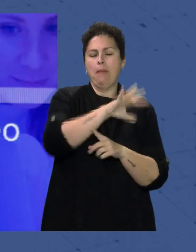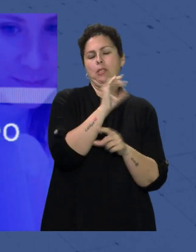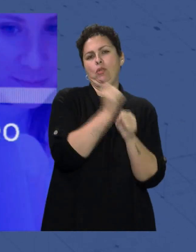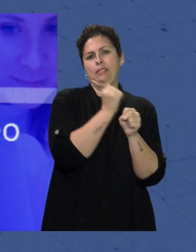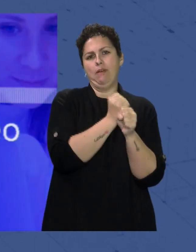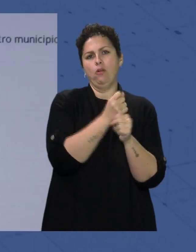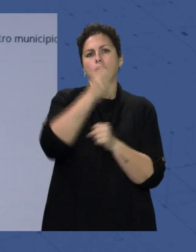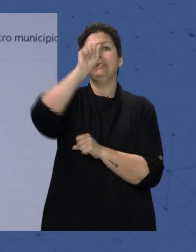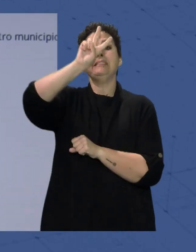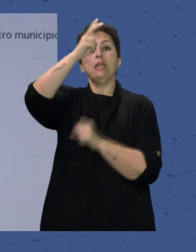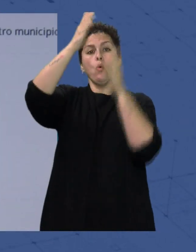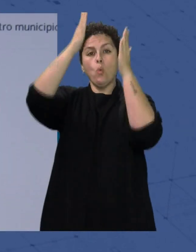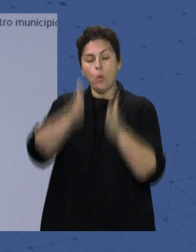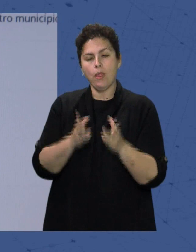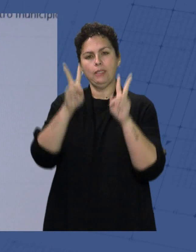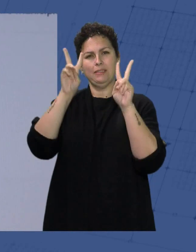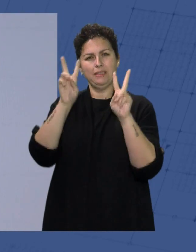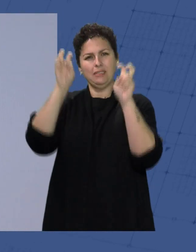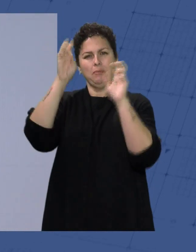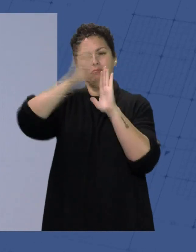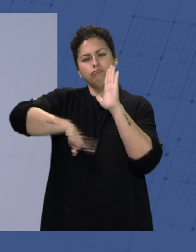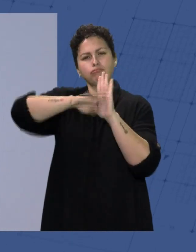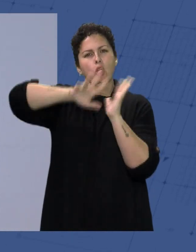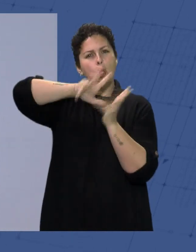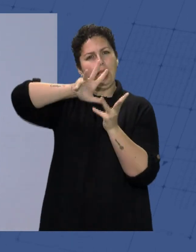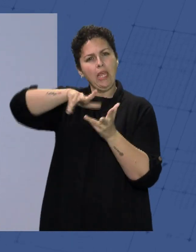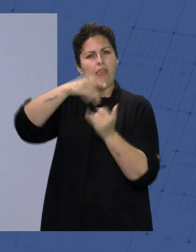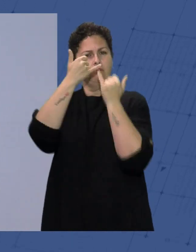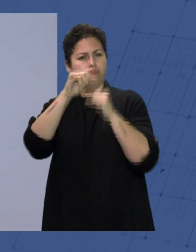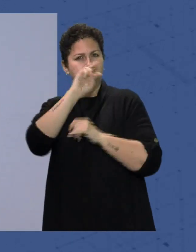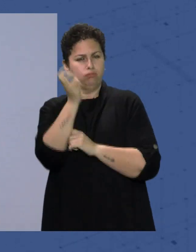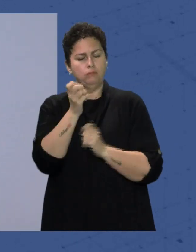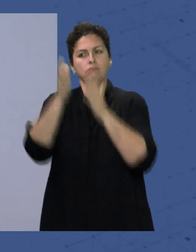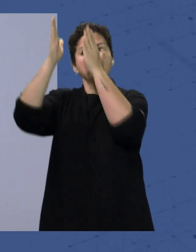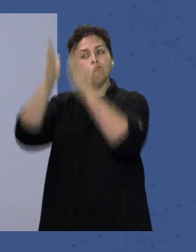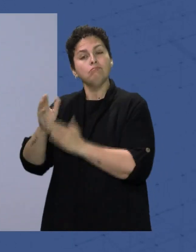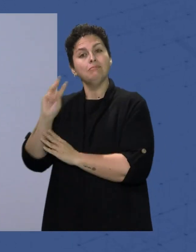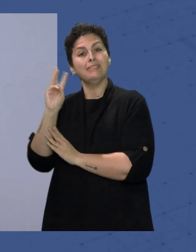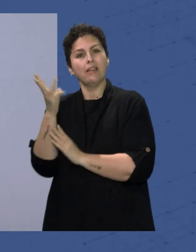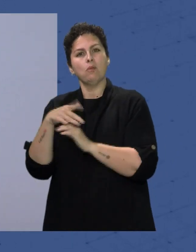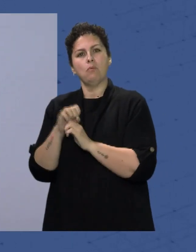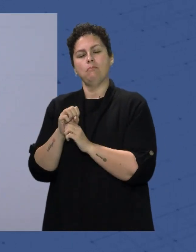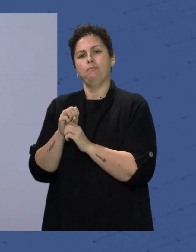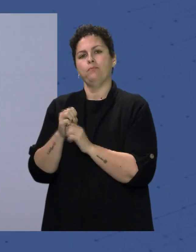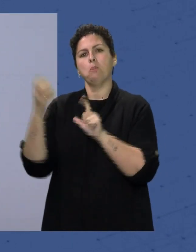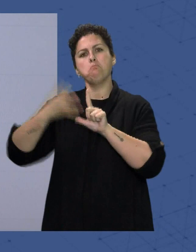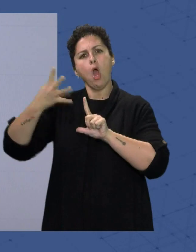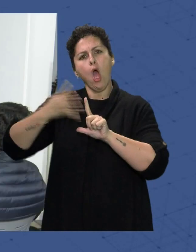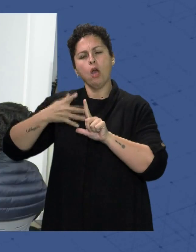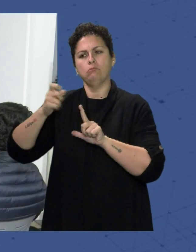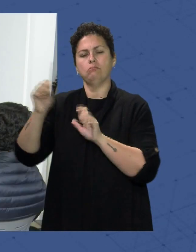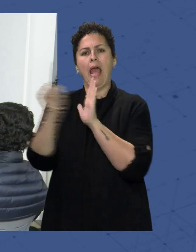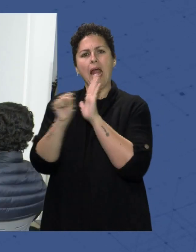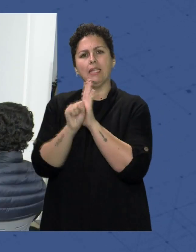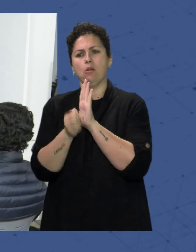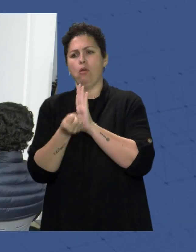La segunda va dedicada a la publicación de noticias o eventos. Y la tercera consiste en un blog donde se irán publicando artículos y